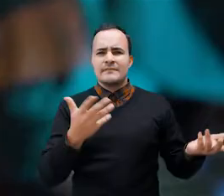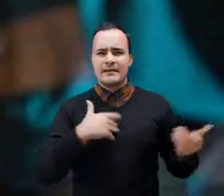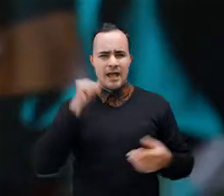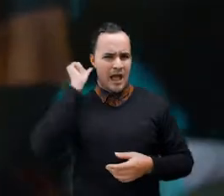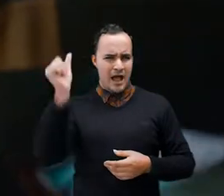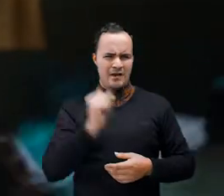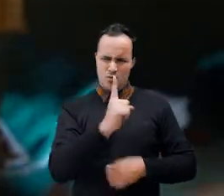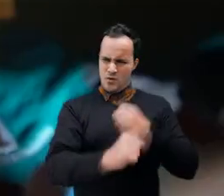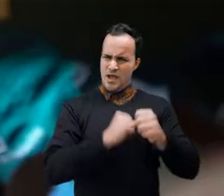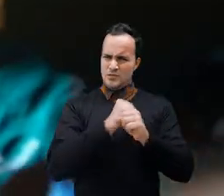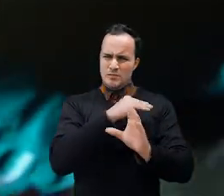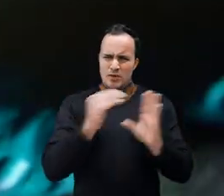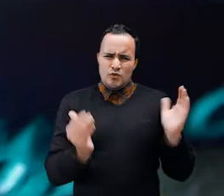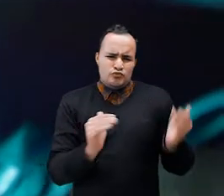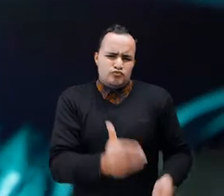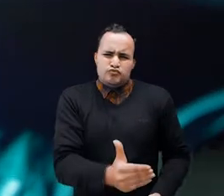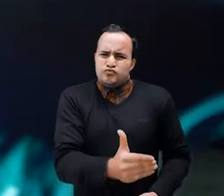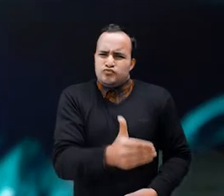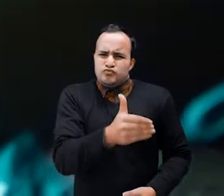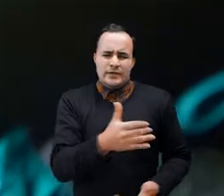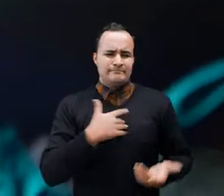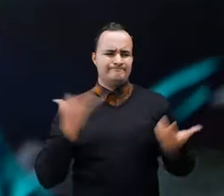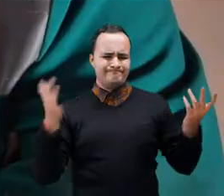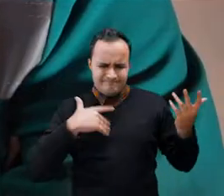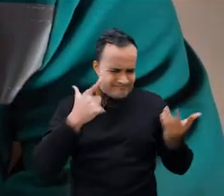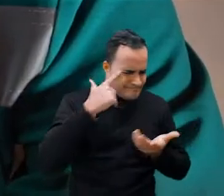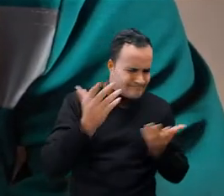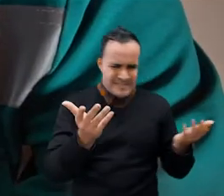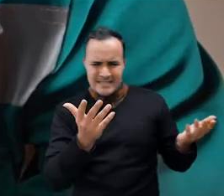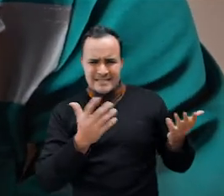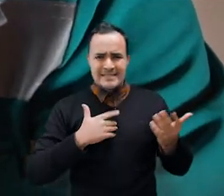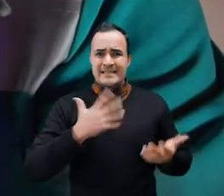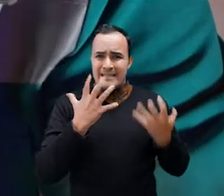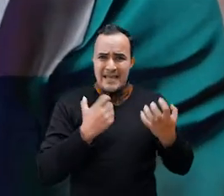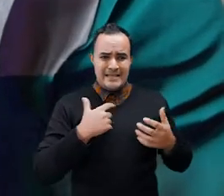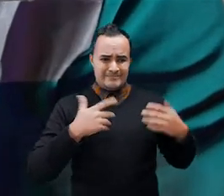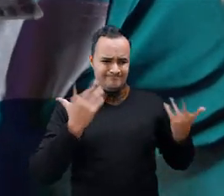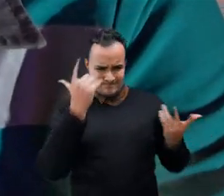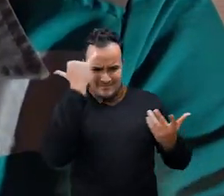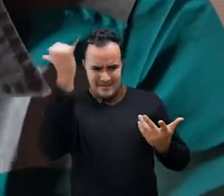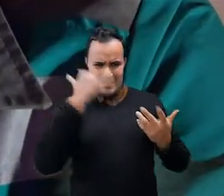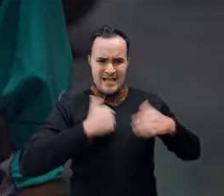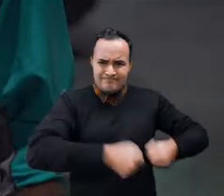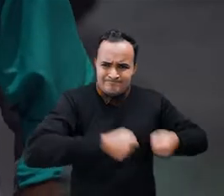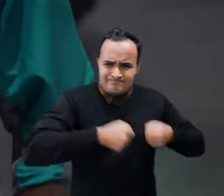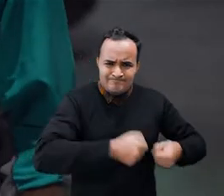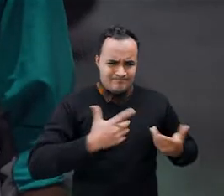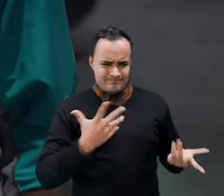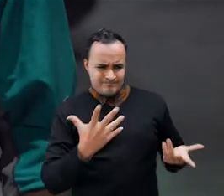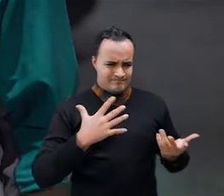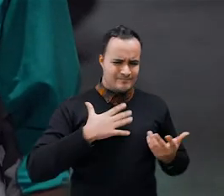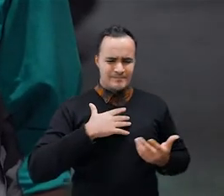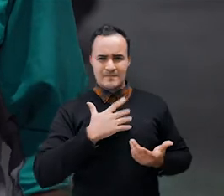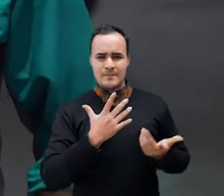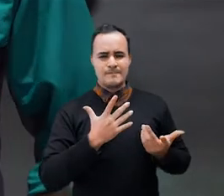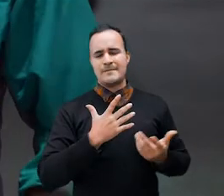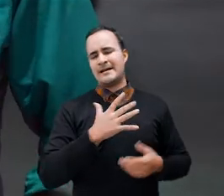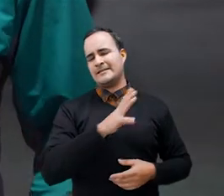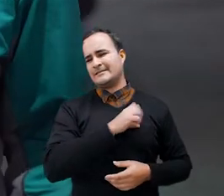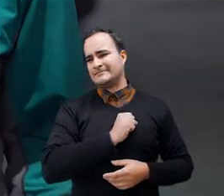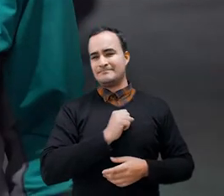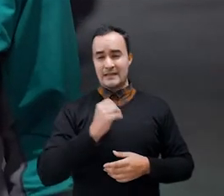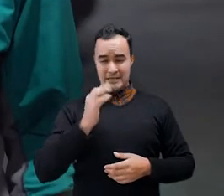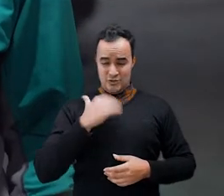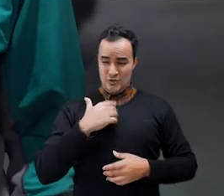y medio. Hicimos reanimación, se hizo todo lo que se pudo y después de 40 minutos fue como lo más triste y lo más duro haber